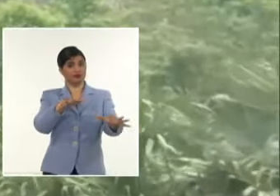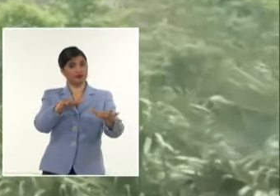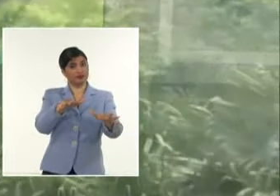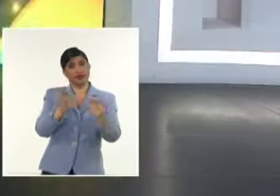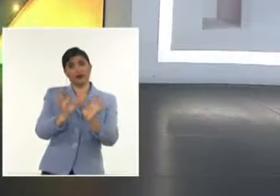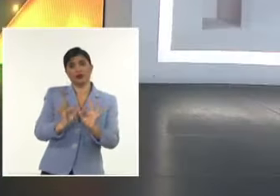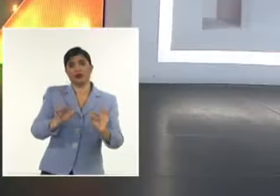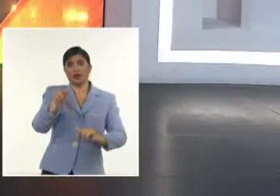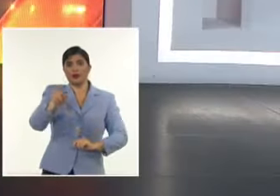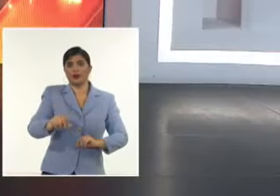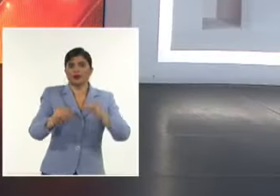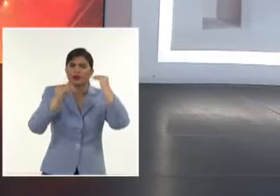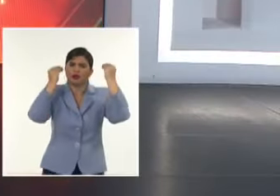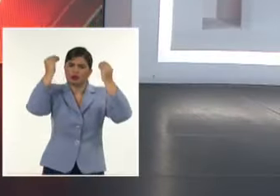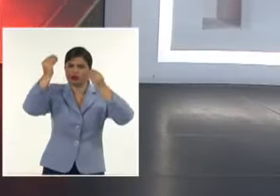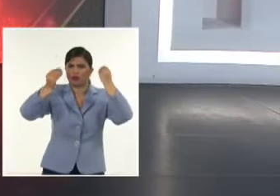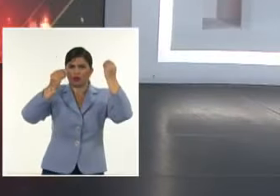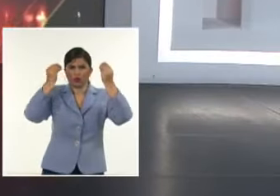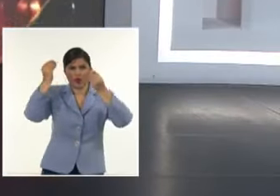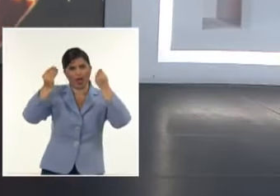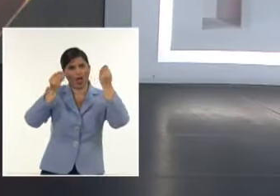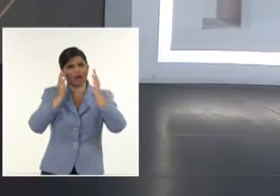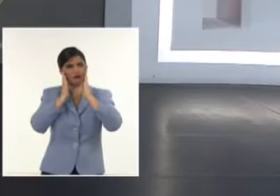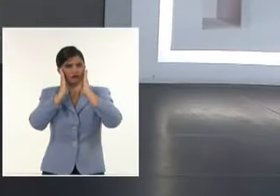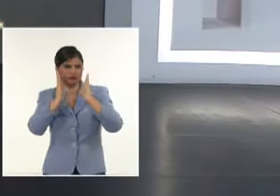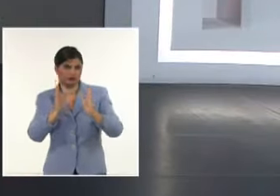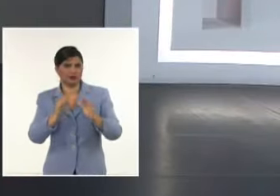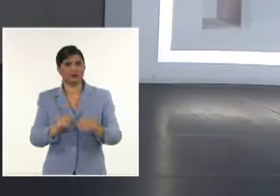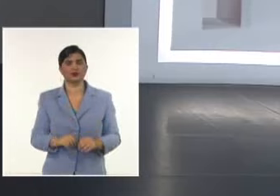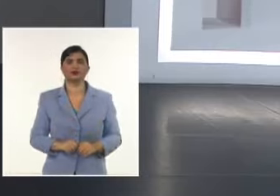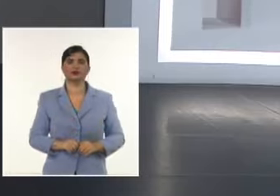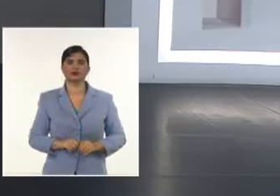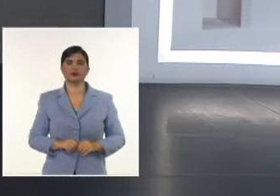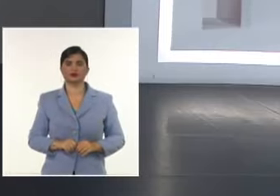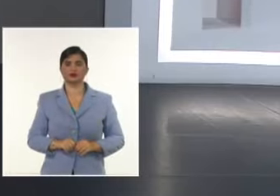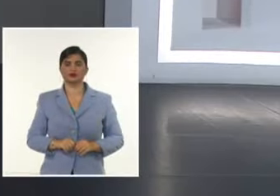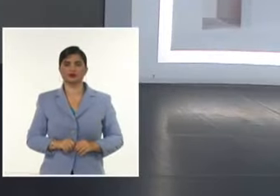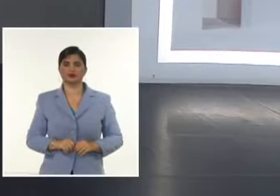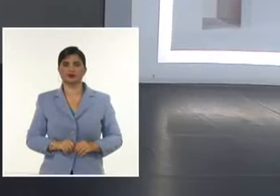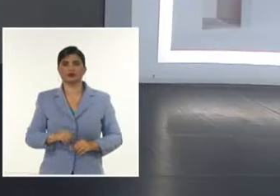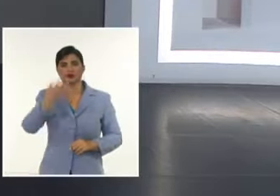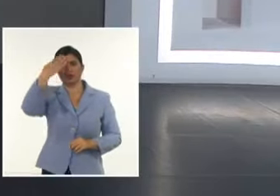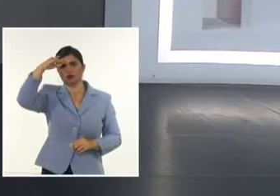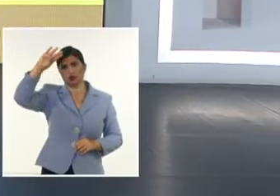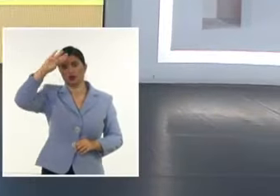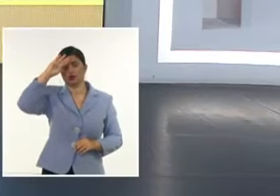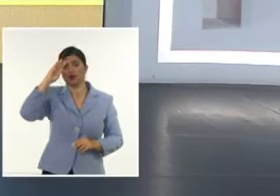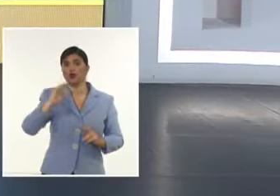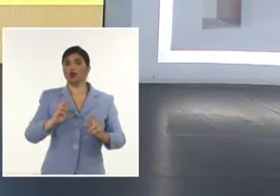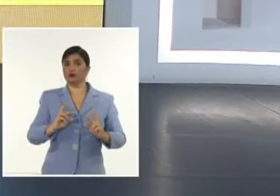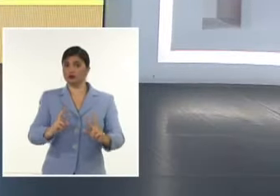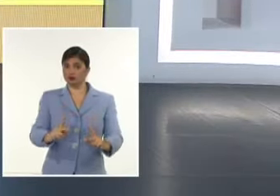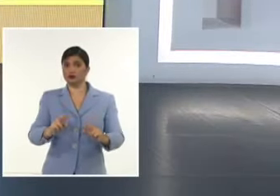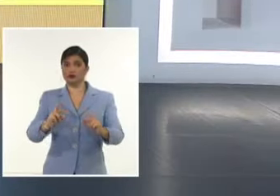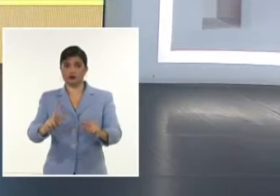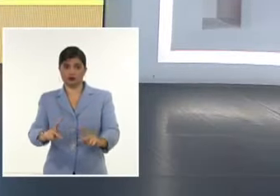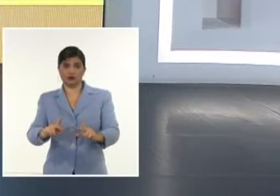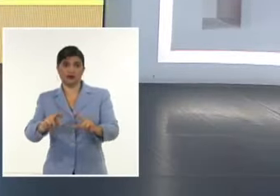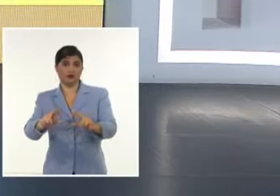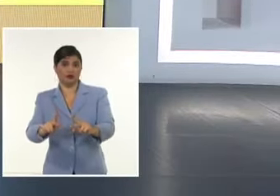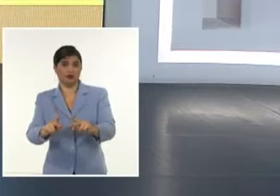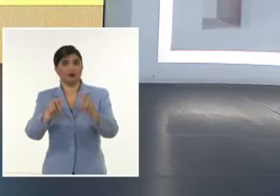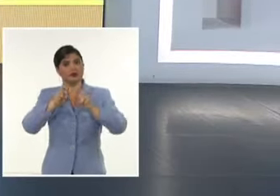vigilando Son fenómenos naturales que generan desastres y en Cuba se mantiene un seguimiento continuo de estos procesos